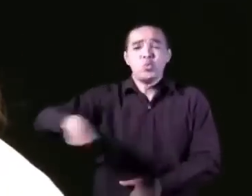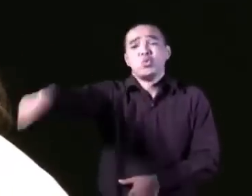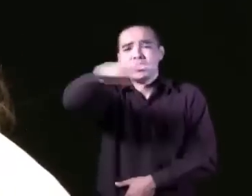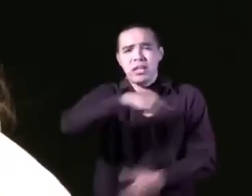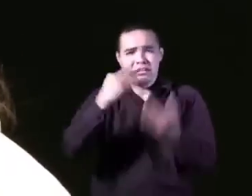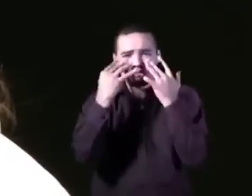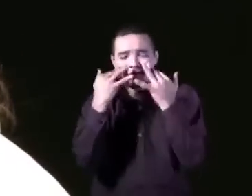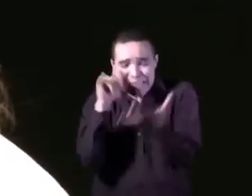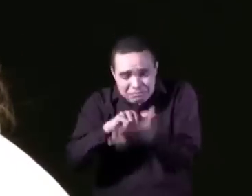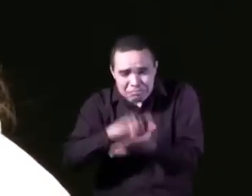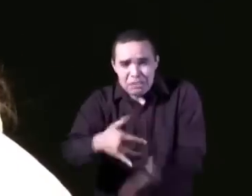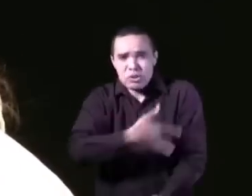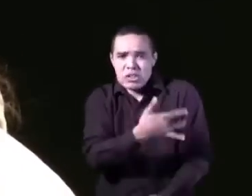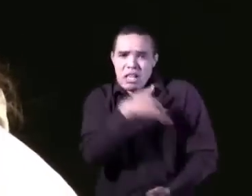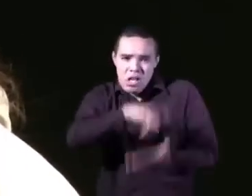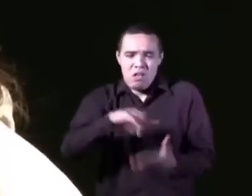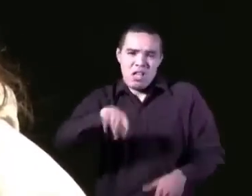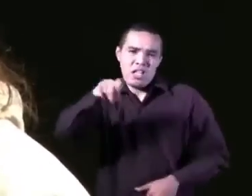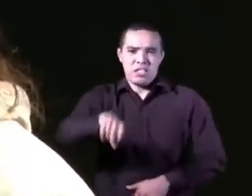de ustedes. Gracias. Gracias. Gracias.